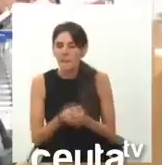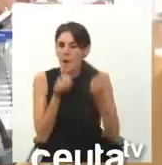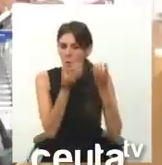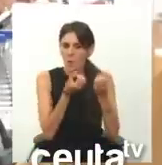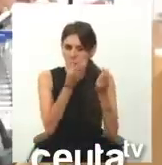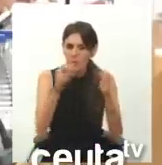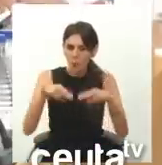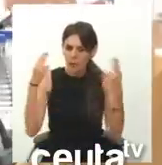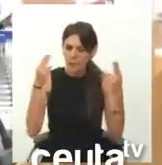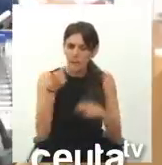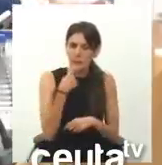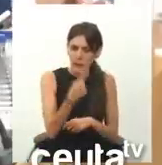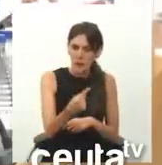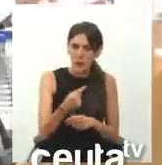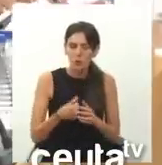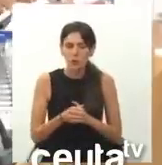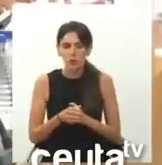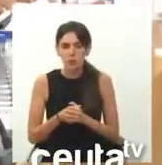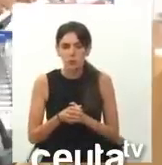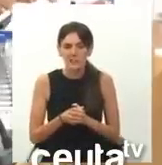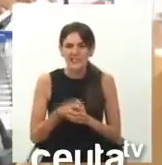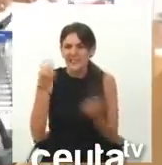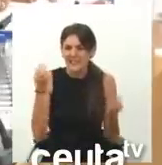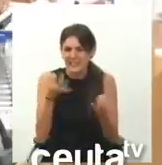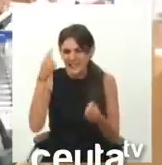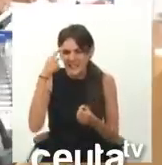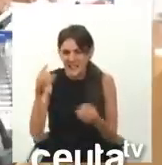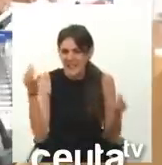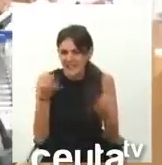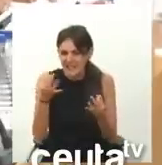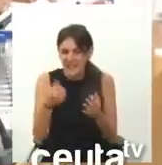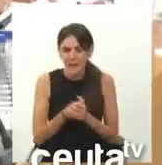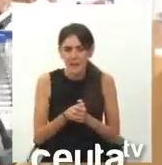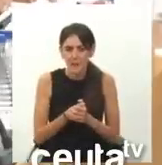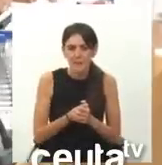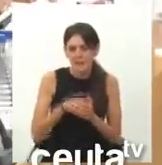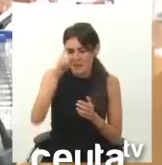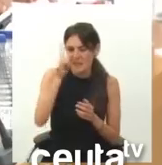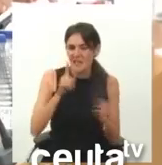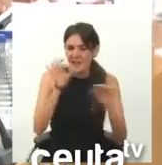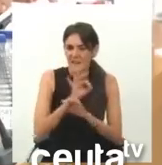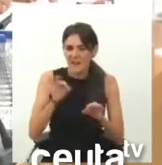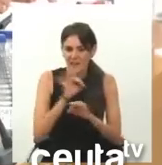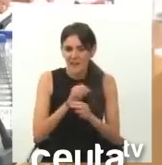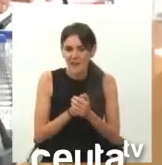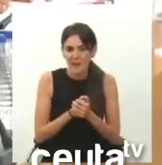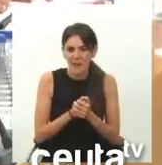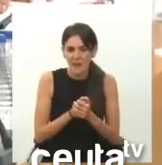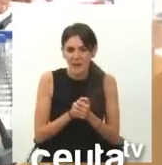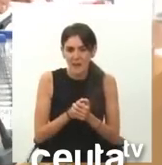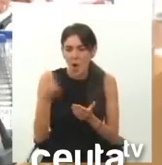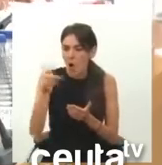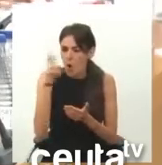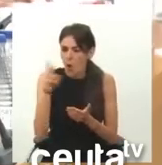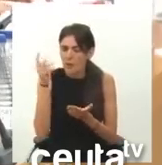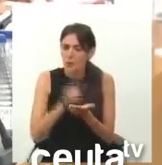públicamente ¿qué sabe usted que no sabe nadie? O vuelvo a insistir,